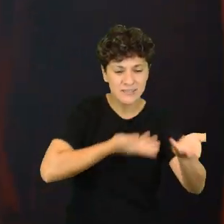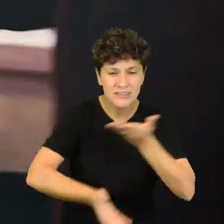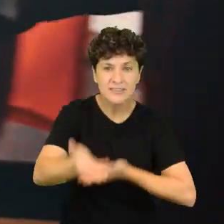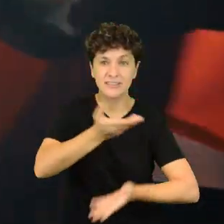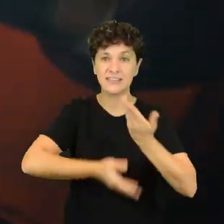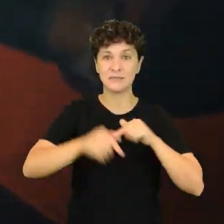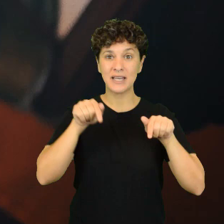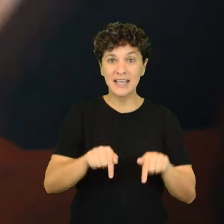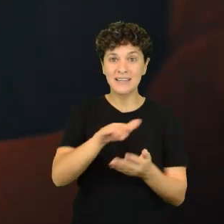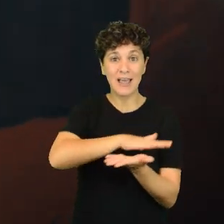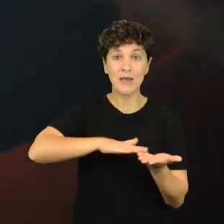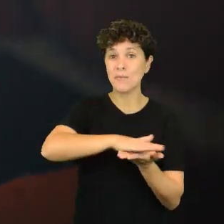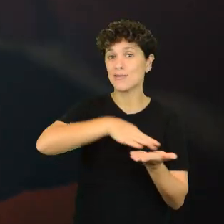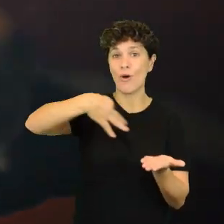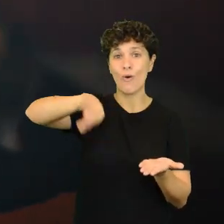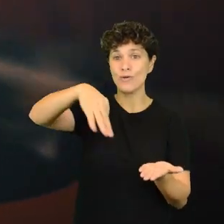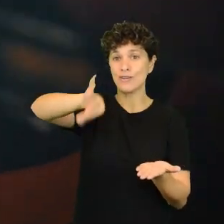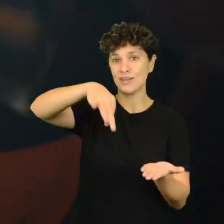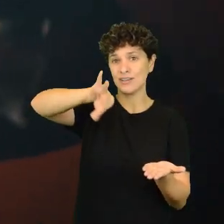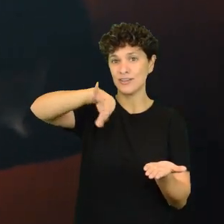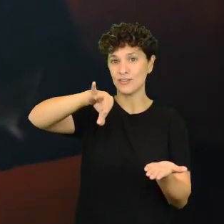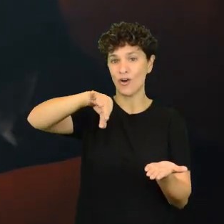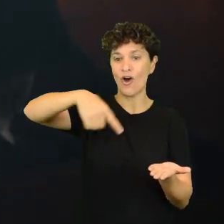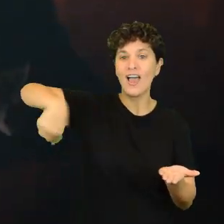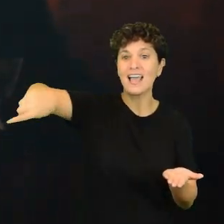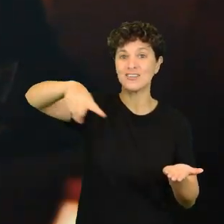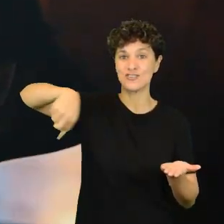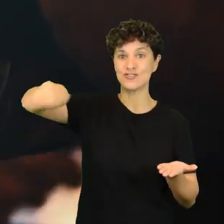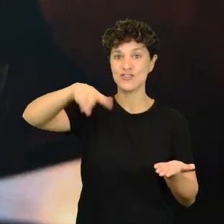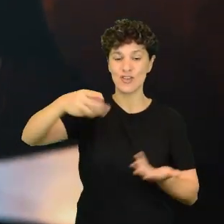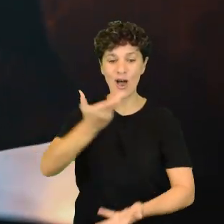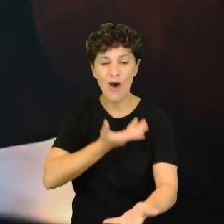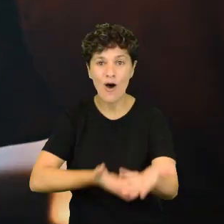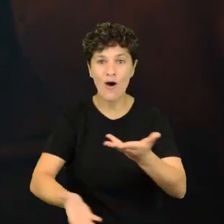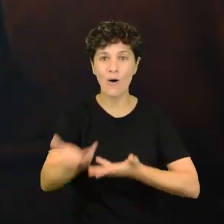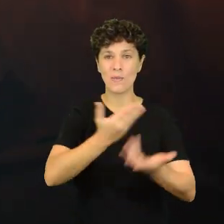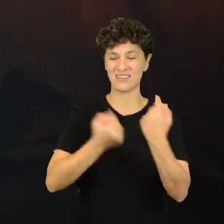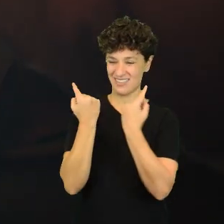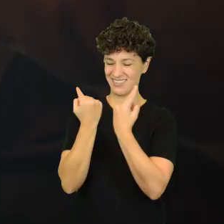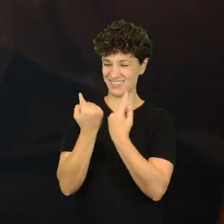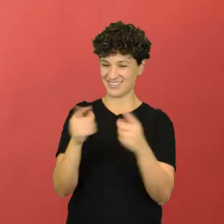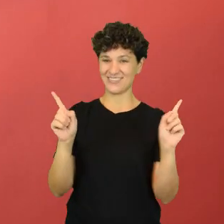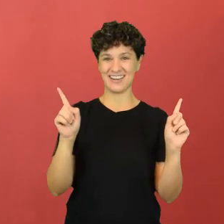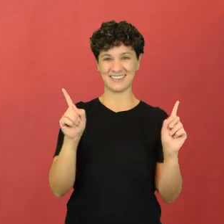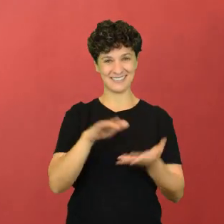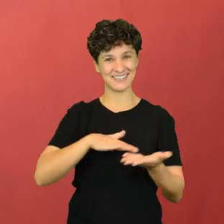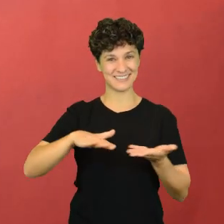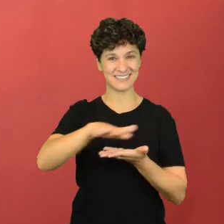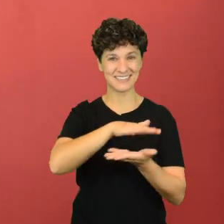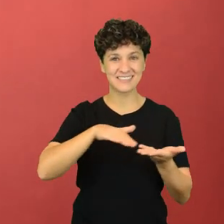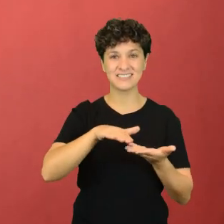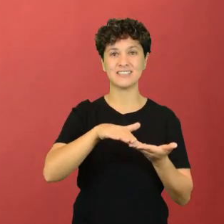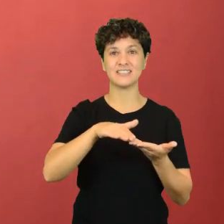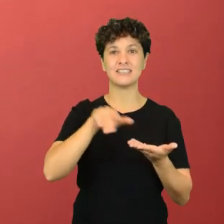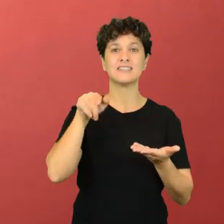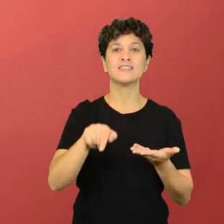mucho también de que este espacio es el único, digamos, en el que ellos comparten de una manera distinta, de